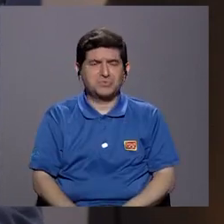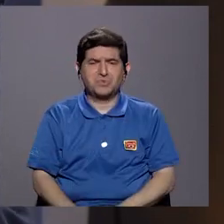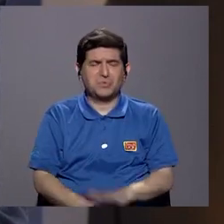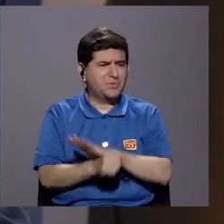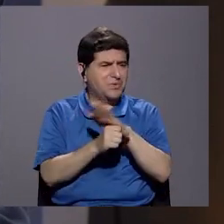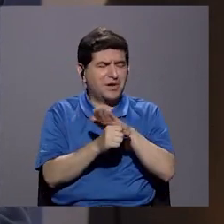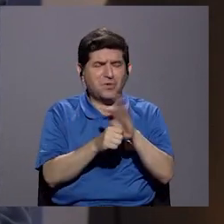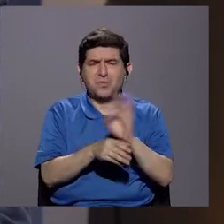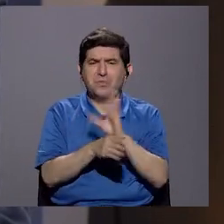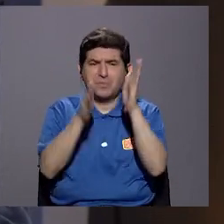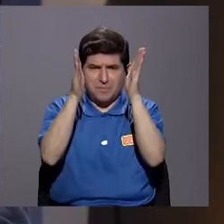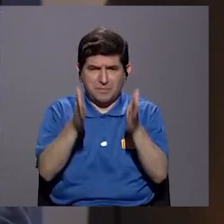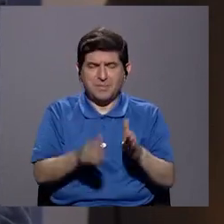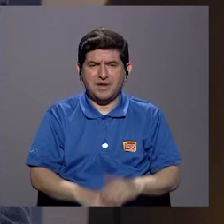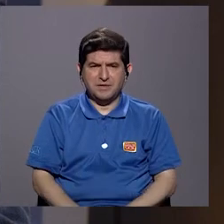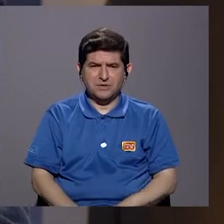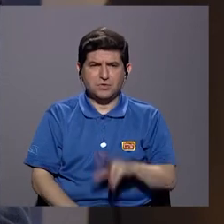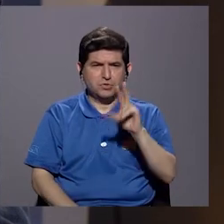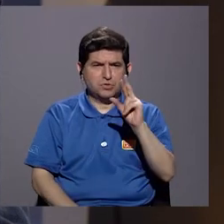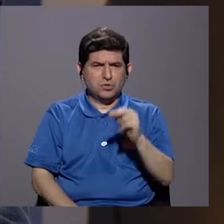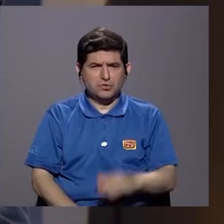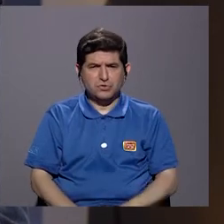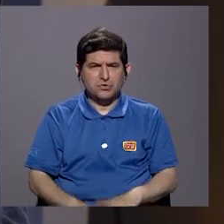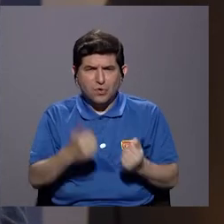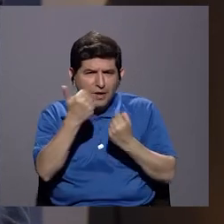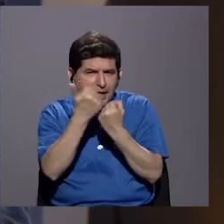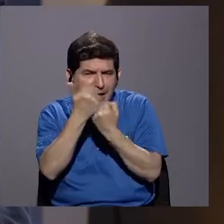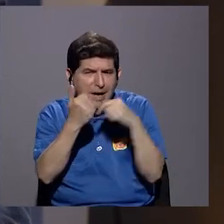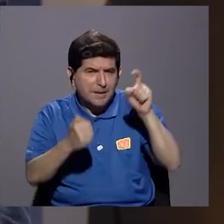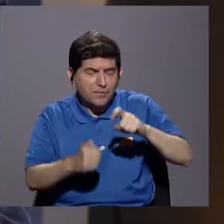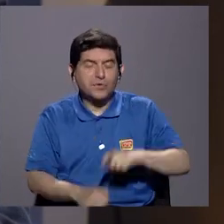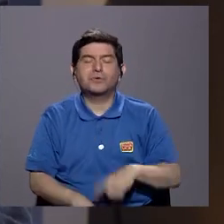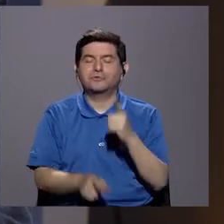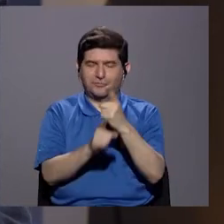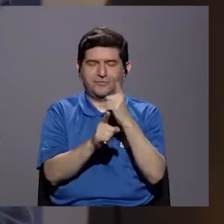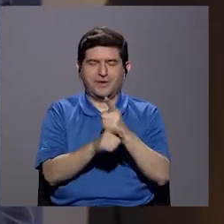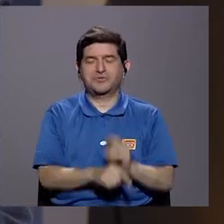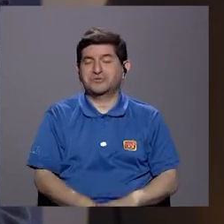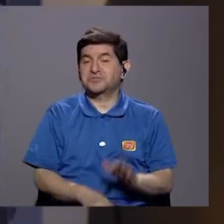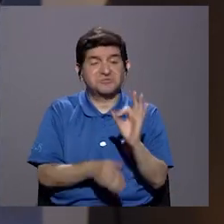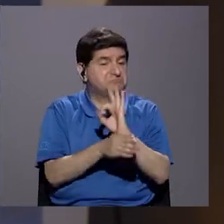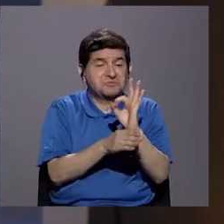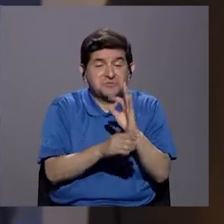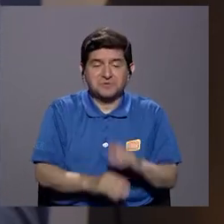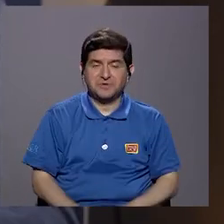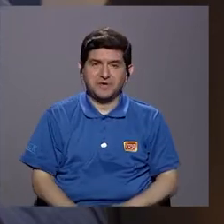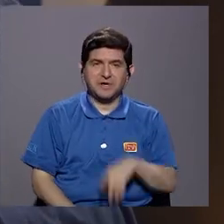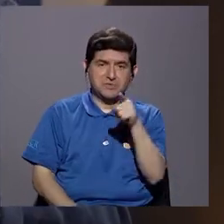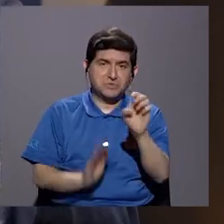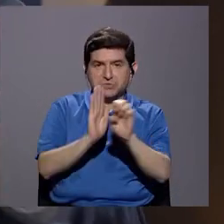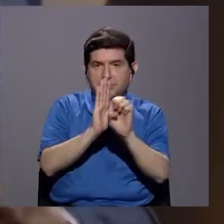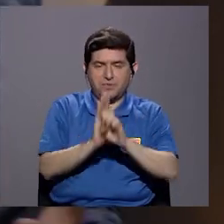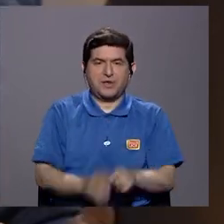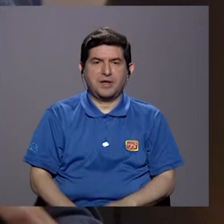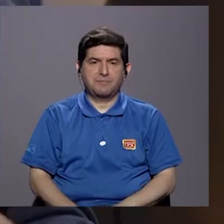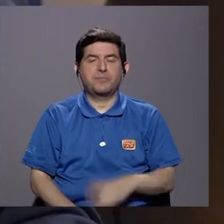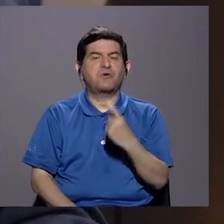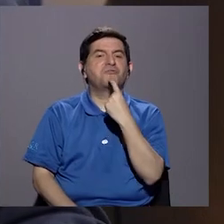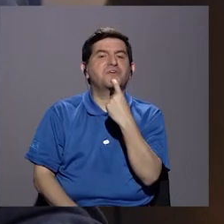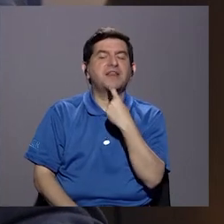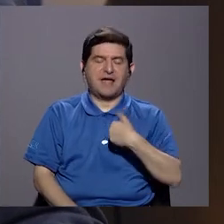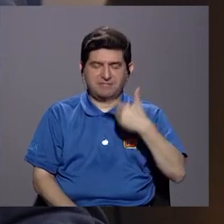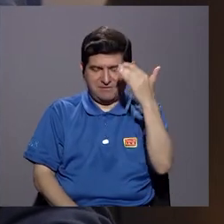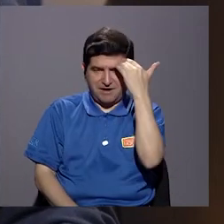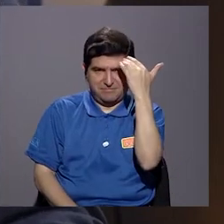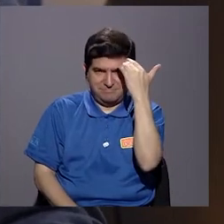haya suficientes funcionarios, haya suficientes... No se le da el músculo. No se le da el músculo exactamente para que funcione. Es decir, si usted, por ejemplo, qué sé yo, Finlandia, que es un